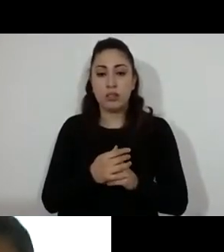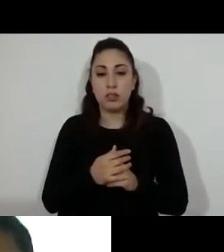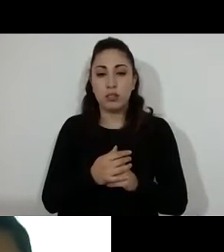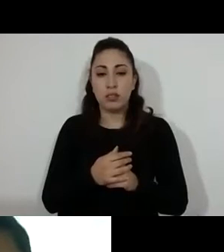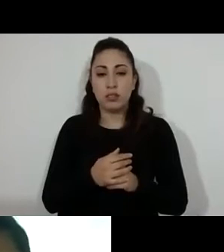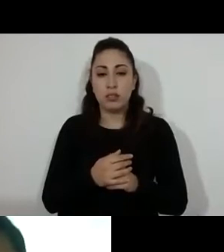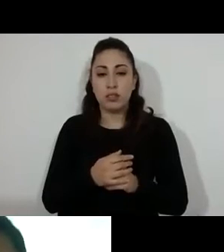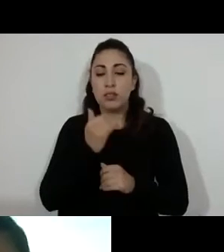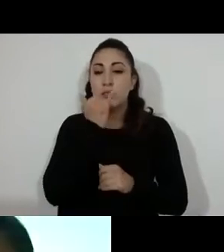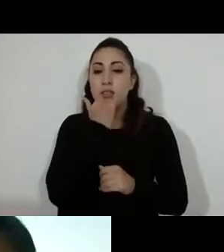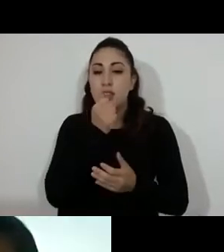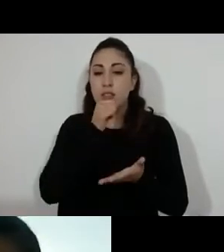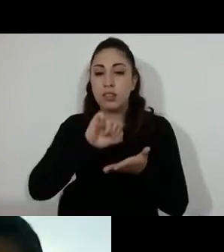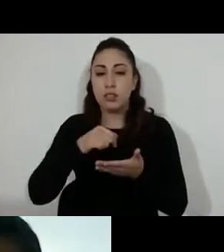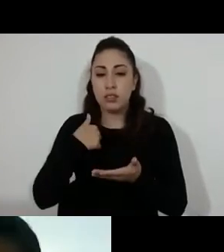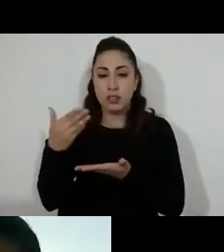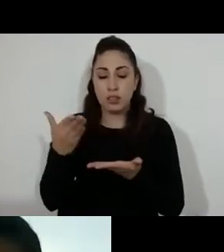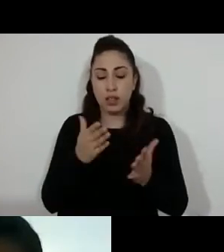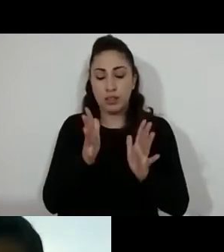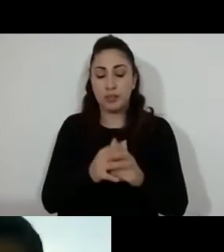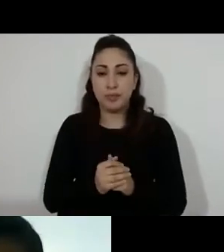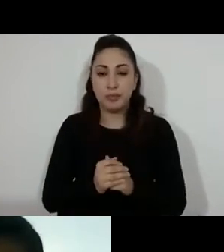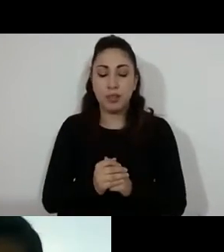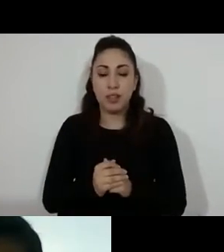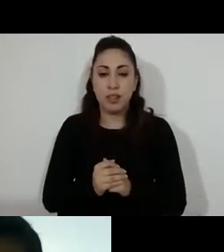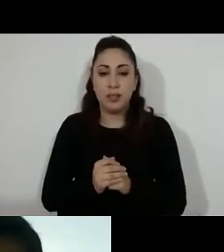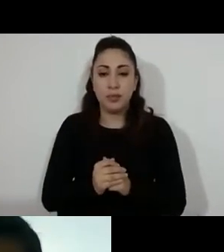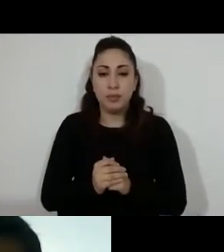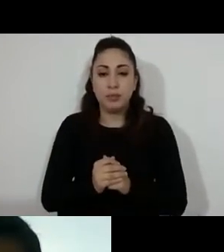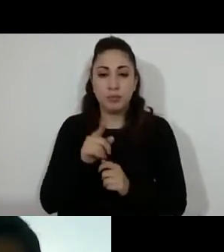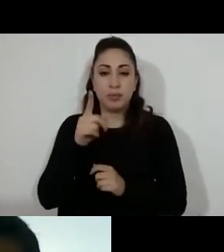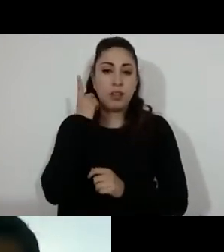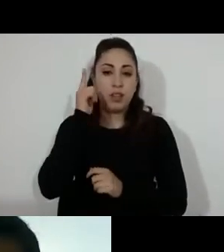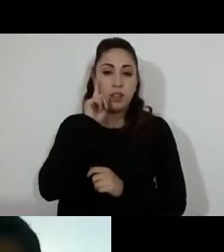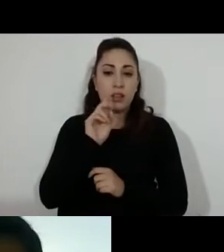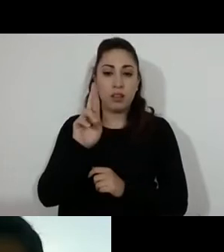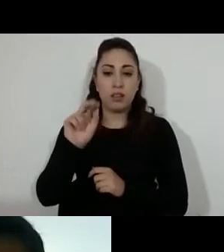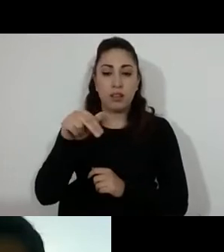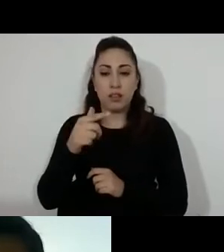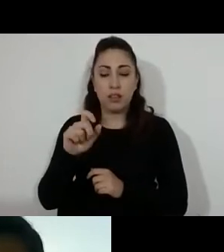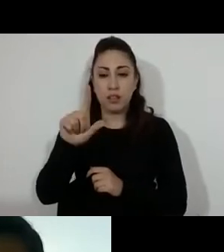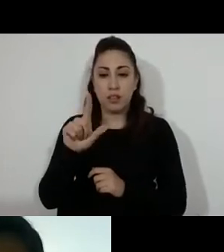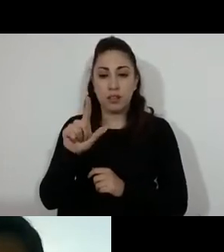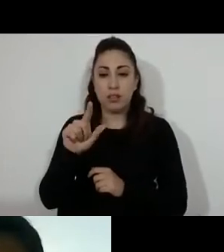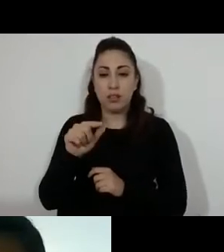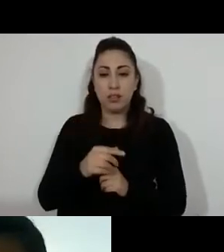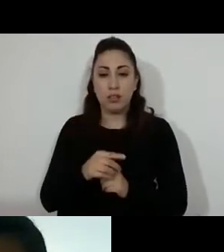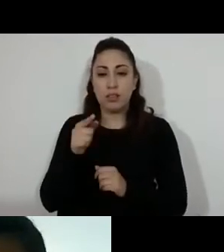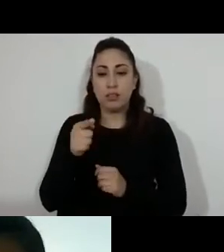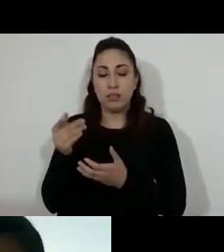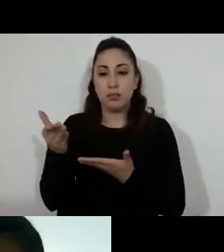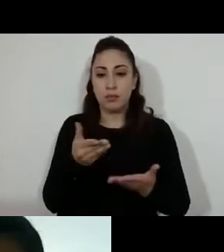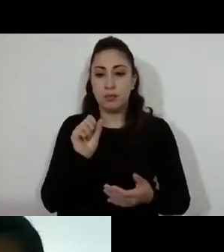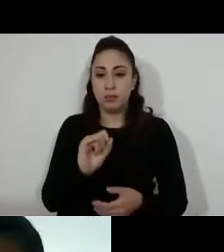Perdón, secretaria. Diputada secretaria, perdón. Perfecto. Diputada América Alejandra Rangel Lorenzana. América Rangel